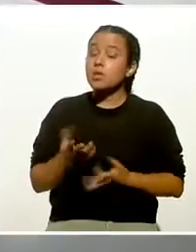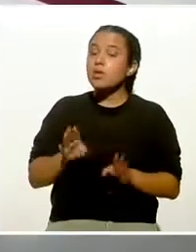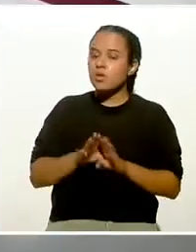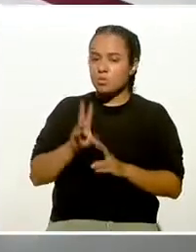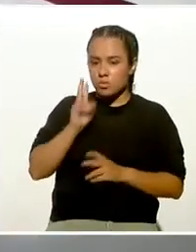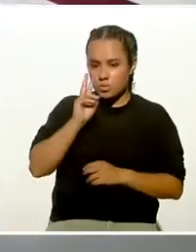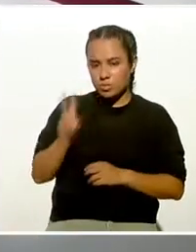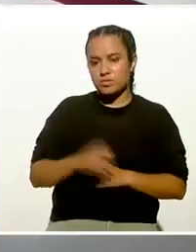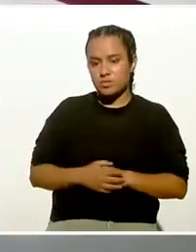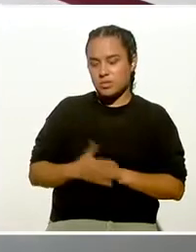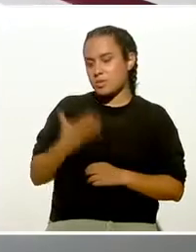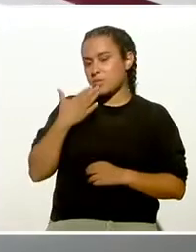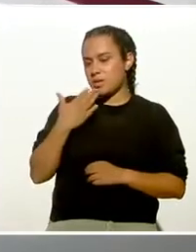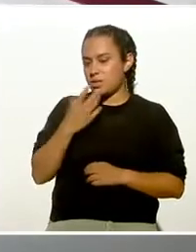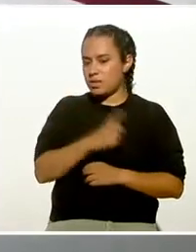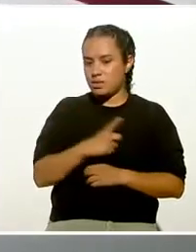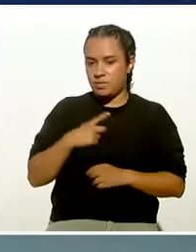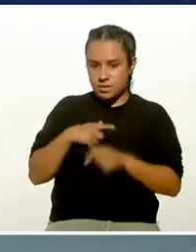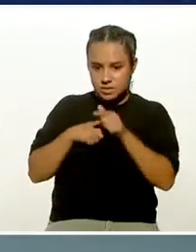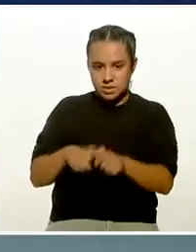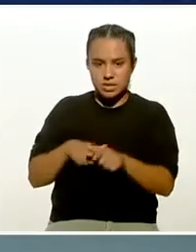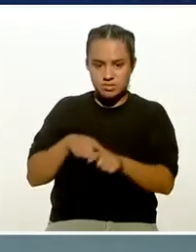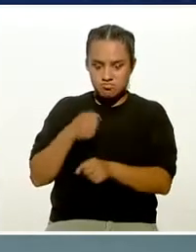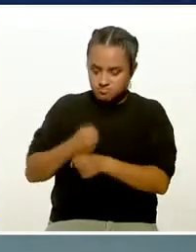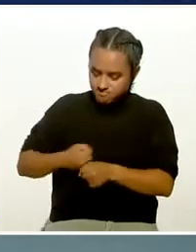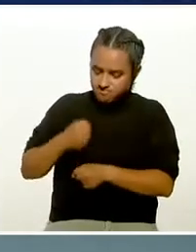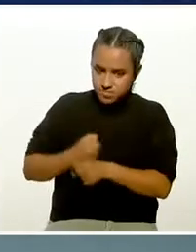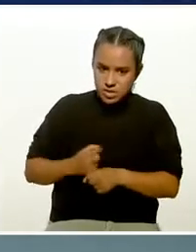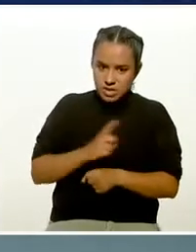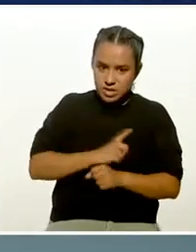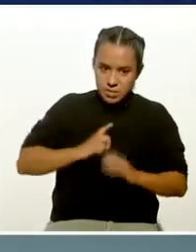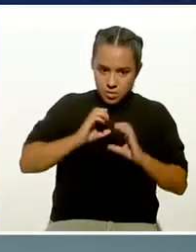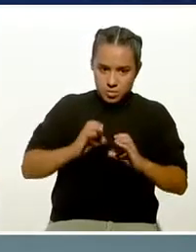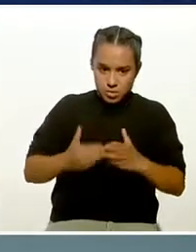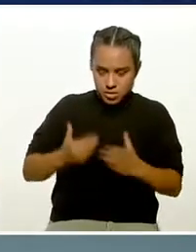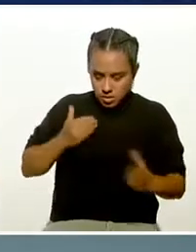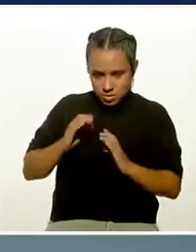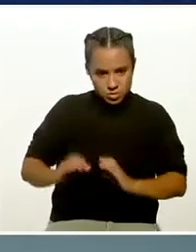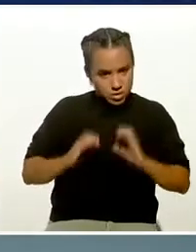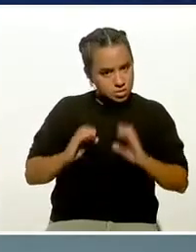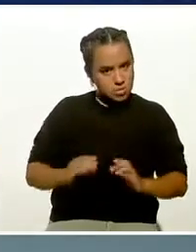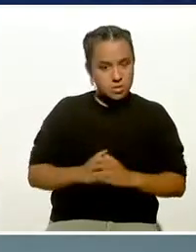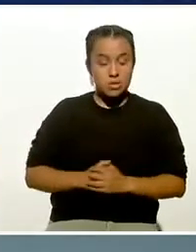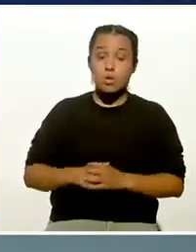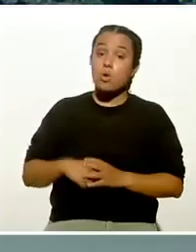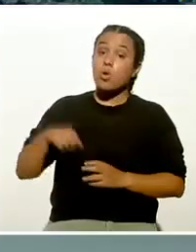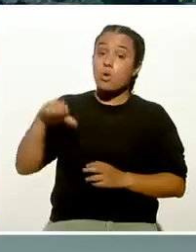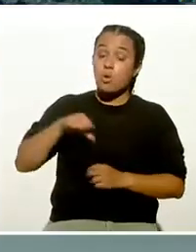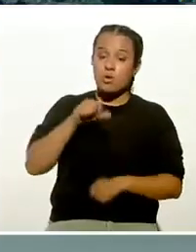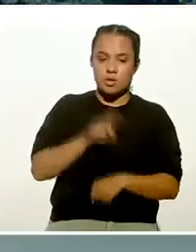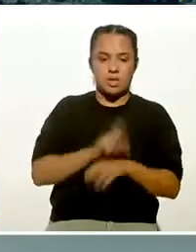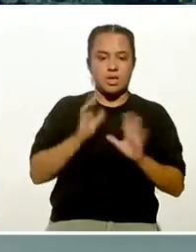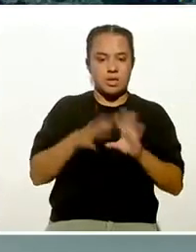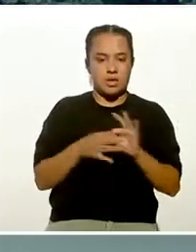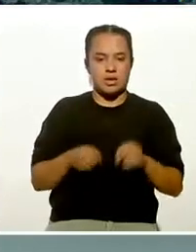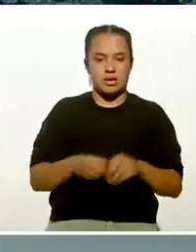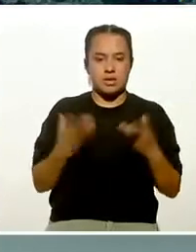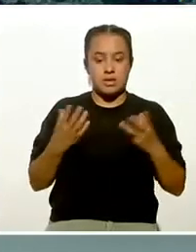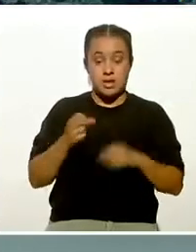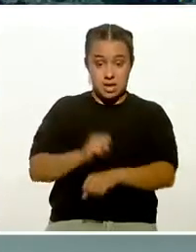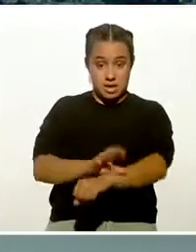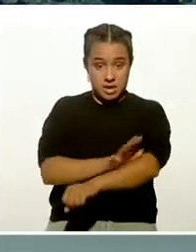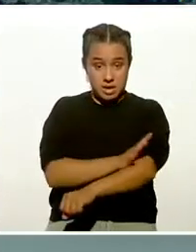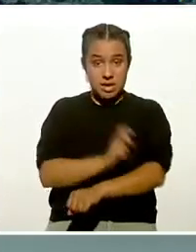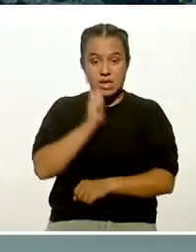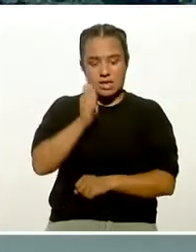Pues, bien. Seguir trabajando, prevenir, prevenir y prevenir. Ok. Y el día de hoy, entonces, ya quedamos muy claros. Las emociones son parte